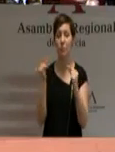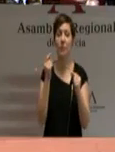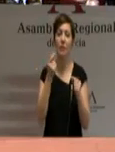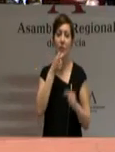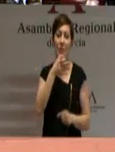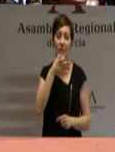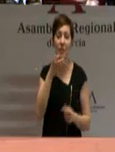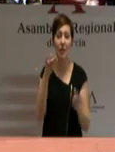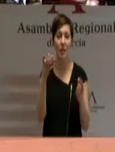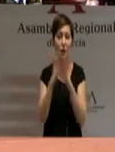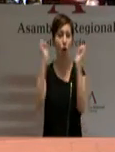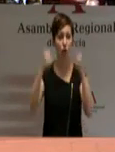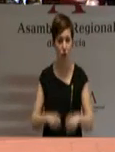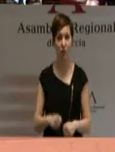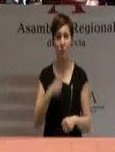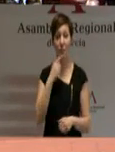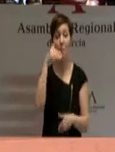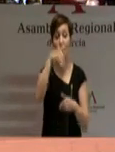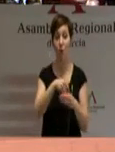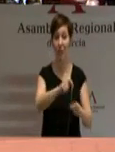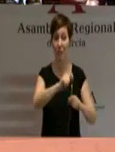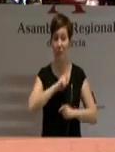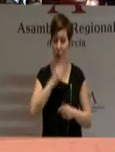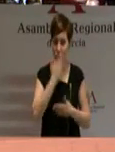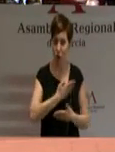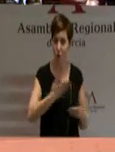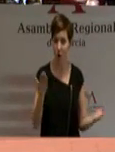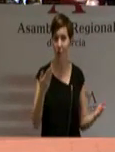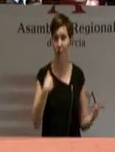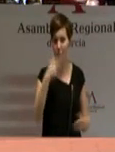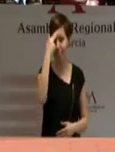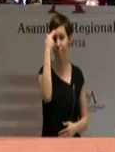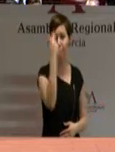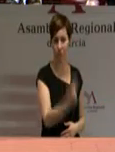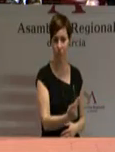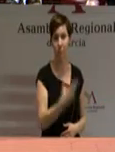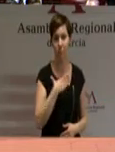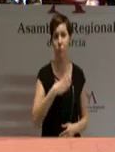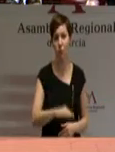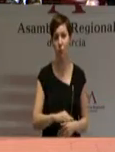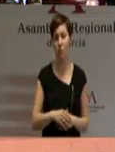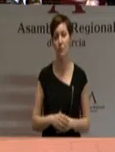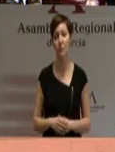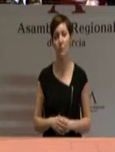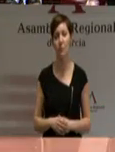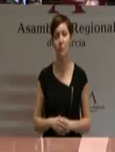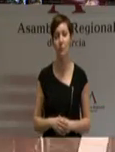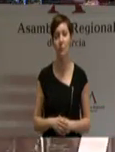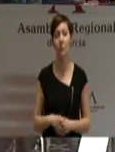honrar a nuestros votantes con decisiones ejemplares que hagan posible, y esto sí que es importante,